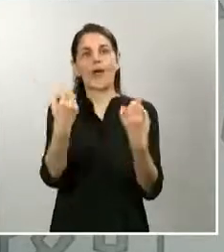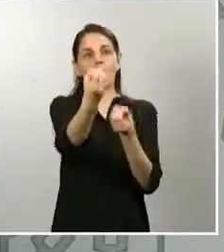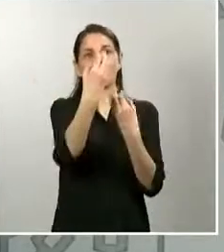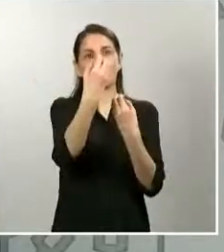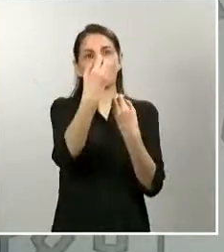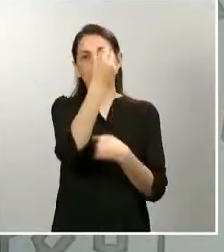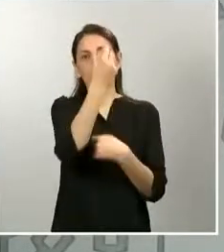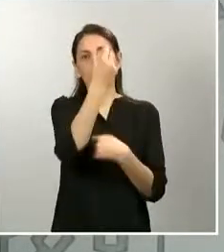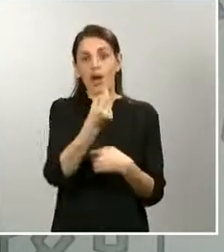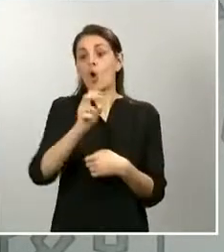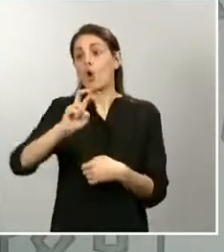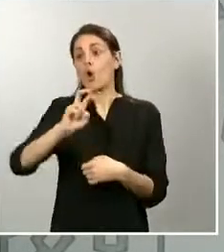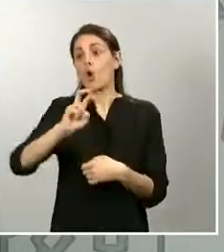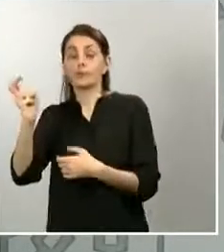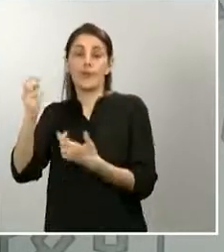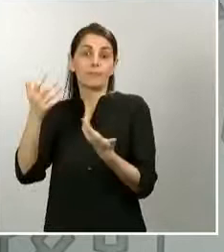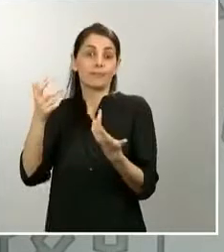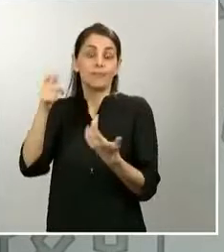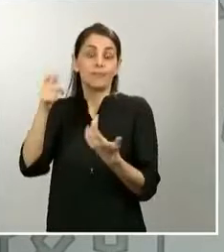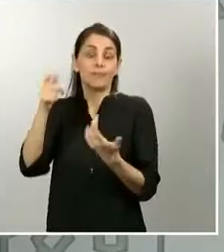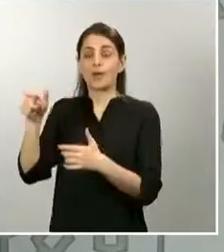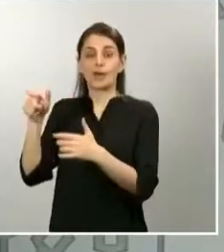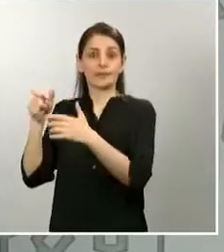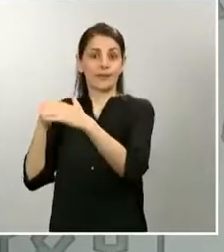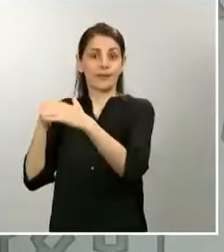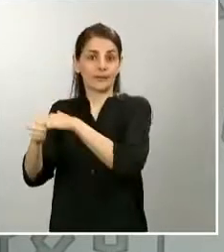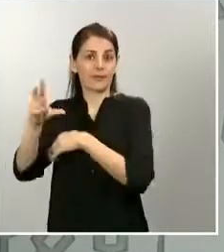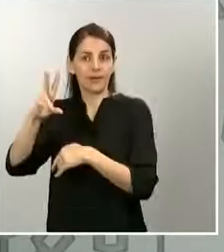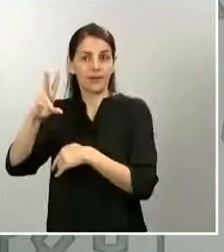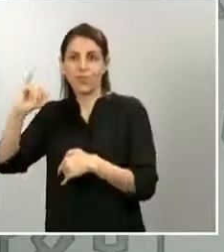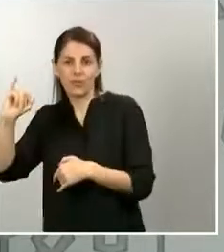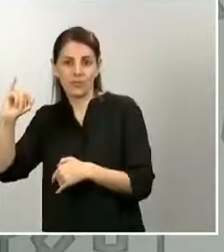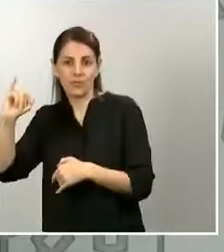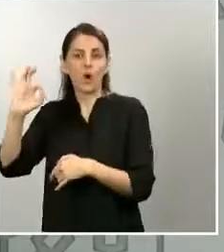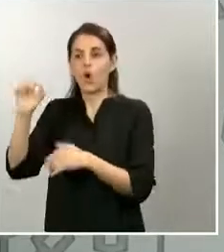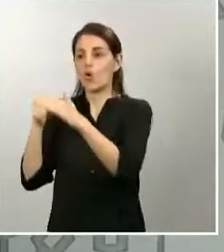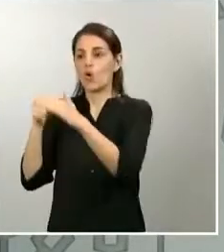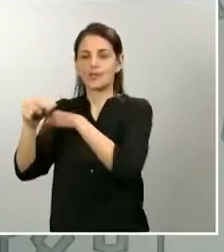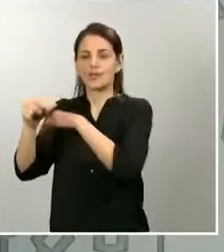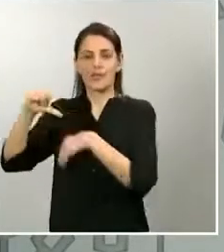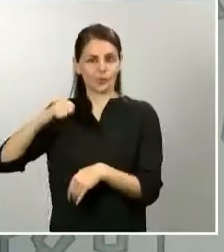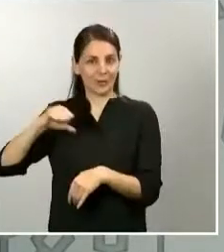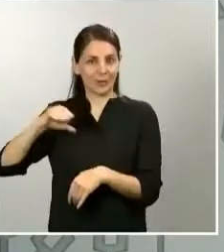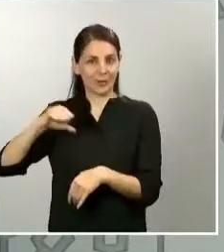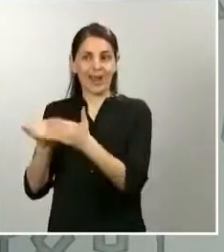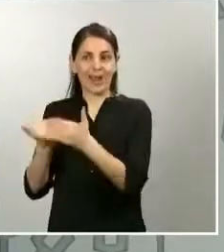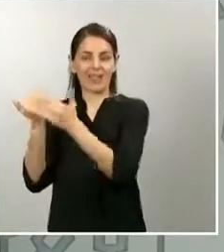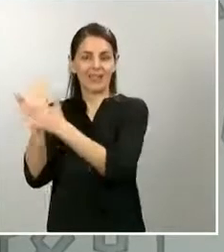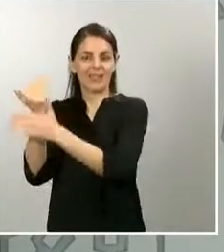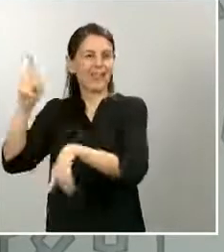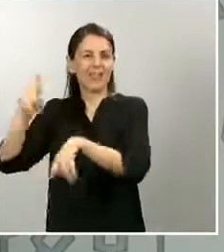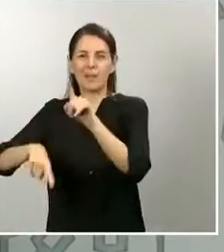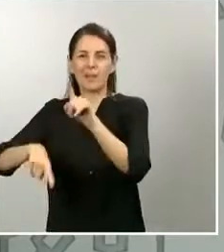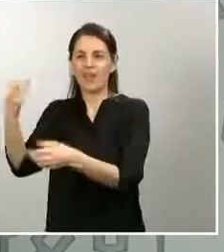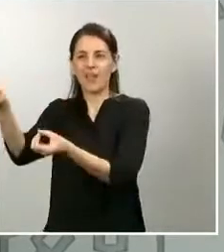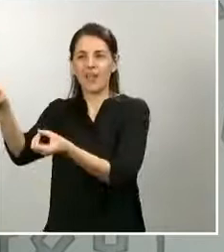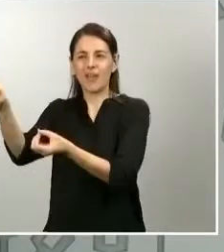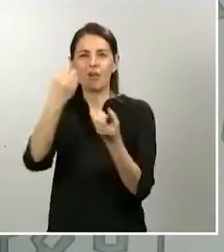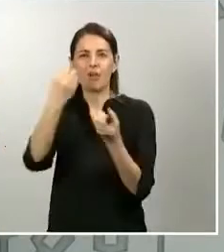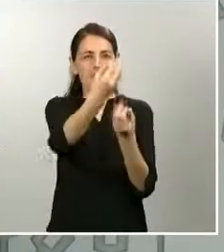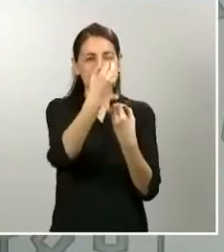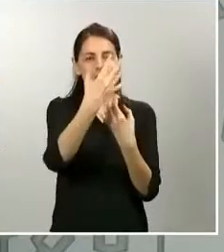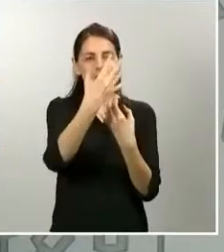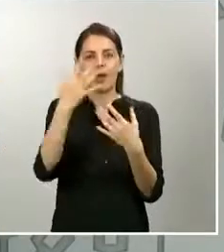o están ingresadas en UCI o están ingresadas en hospital cada día, en base al tipo de información que nos dan. Estamos haciendo